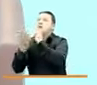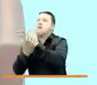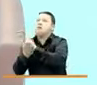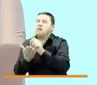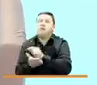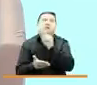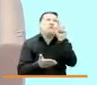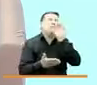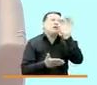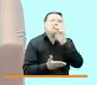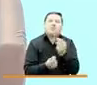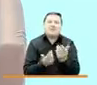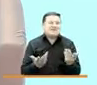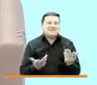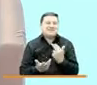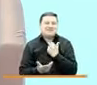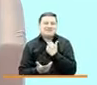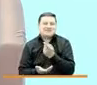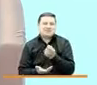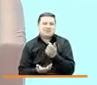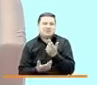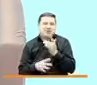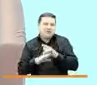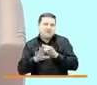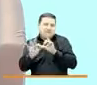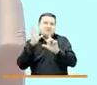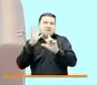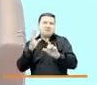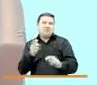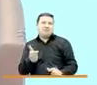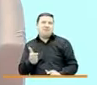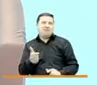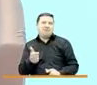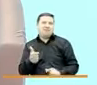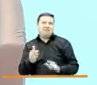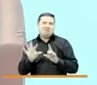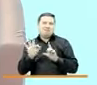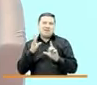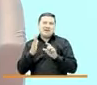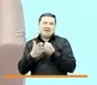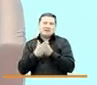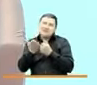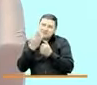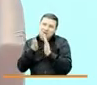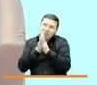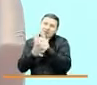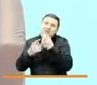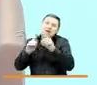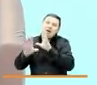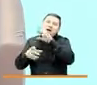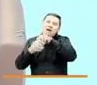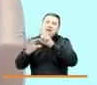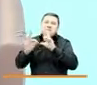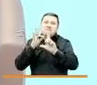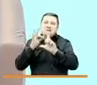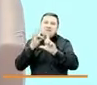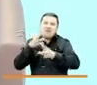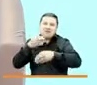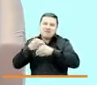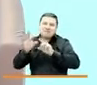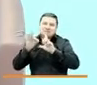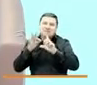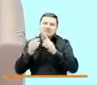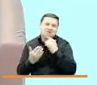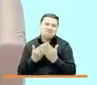todas esas partes. Pero si lo hacemos virtualmente, y eso es lo que estamos tratando de implementar, pues será mucho más